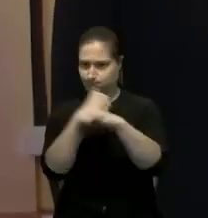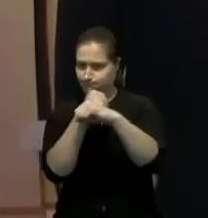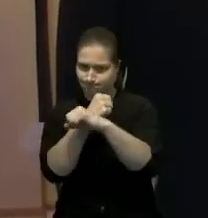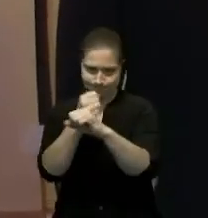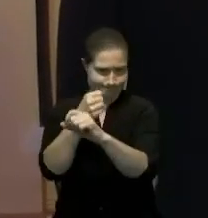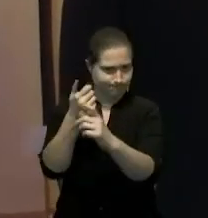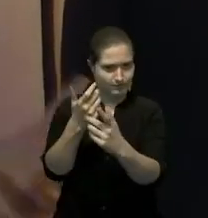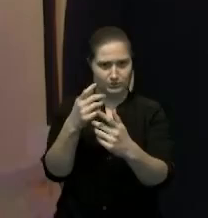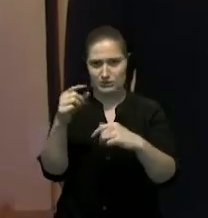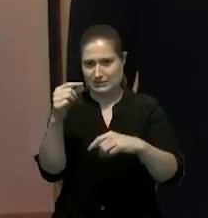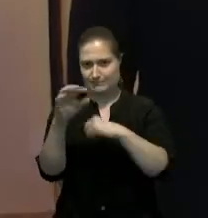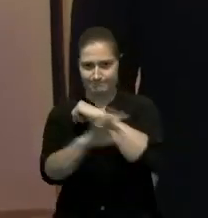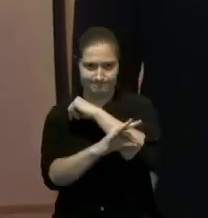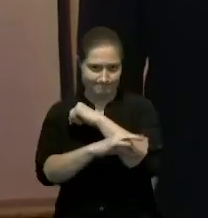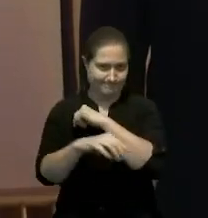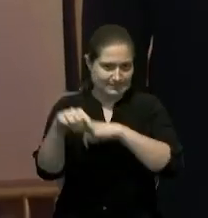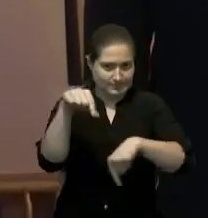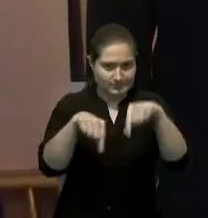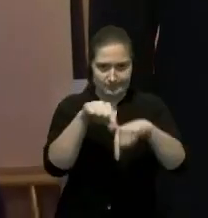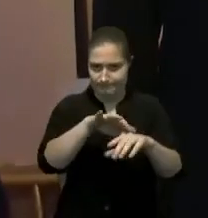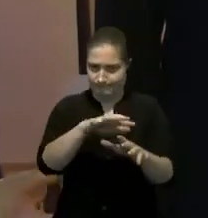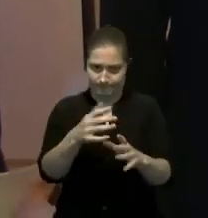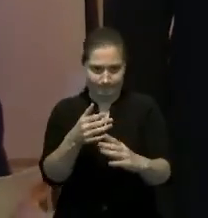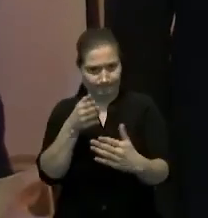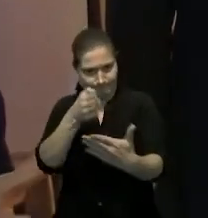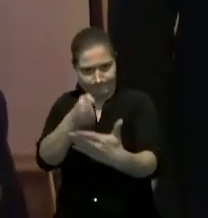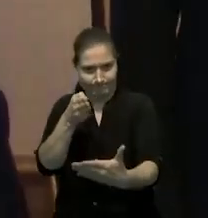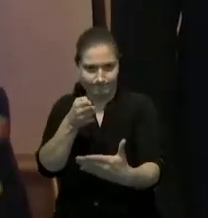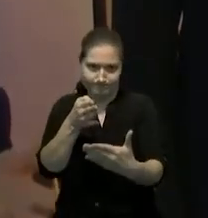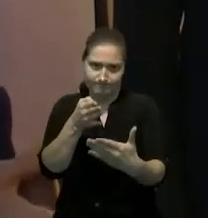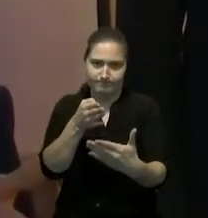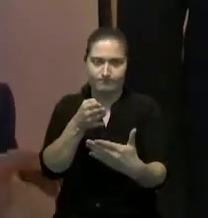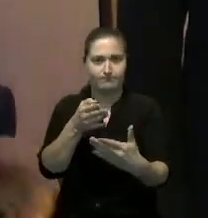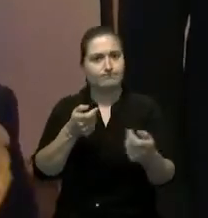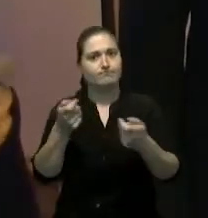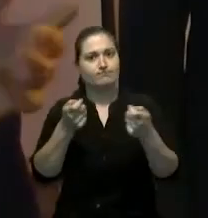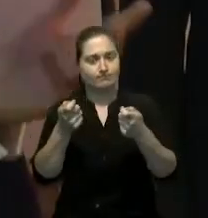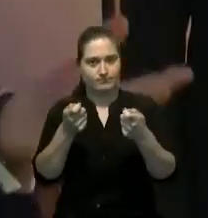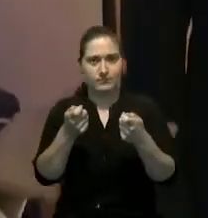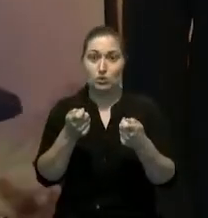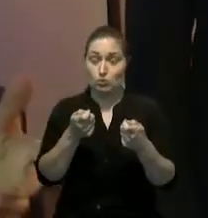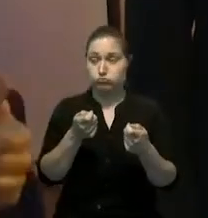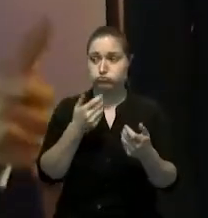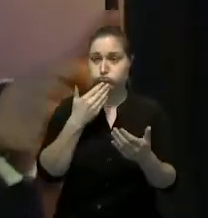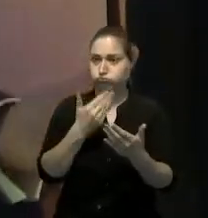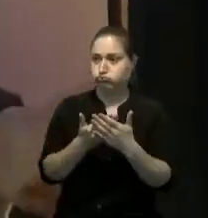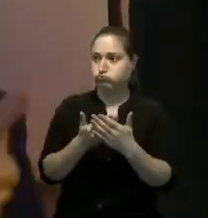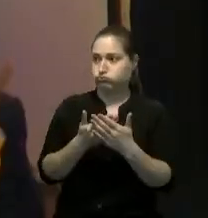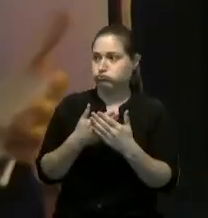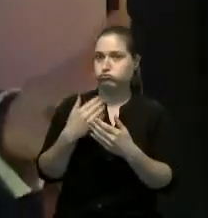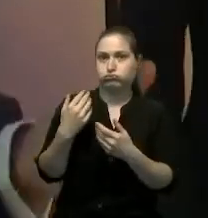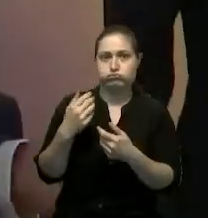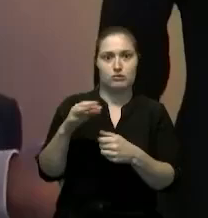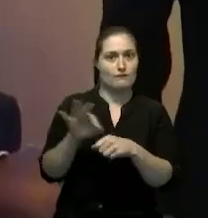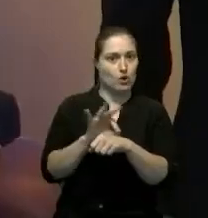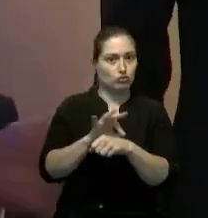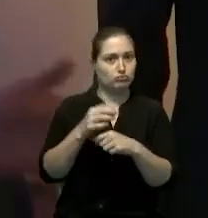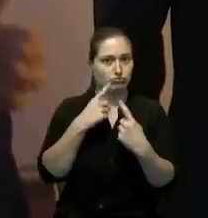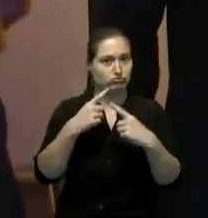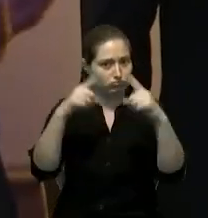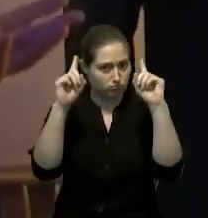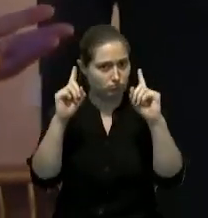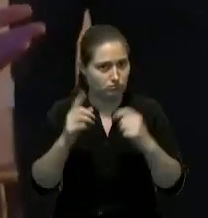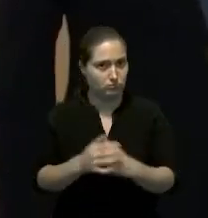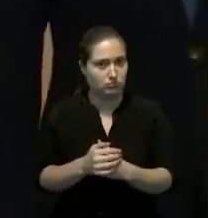sintéticas y ha tenido ya desde hace un tiempo una buena efectividad ha estado trabajando de una manera interinstitucional